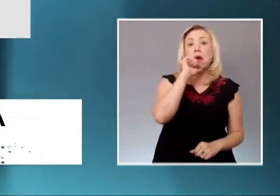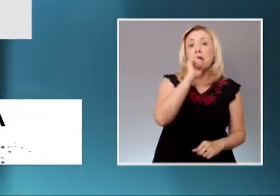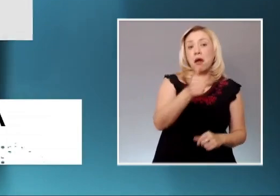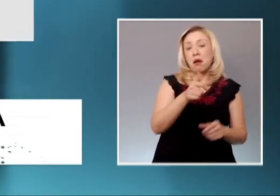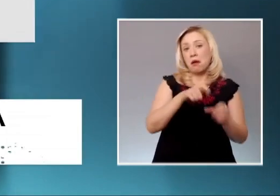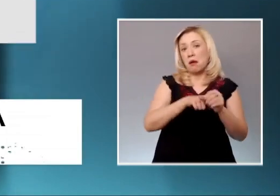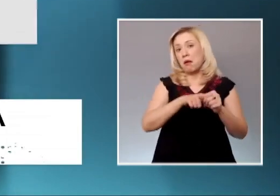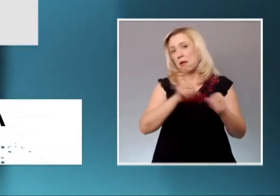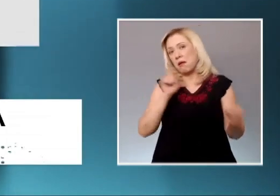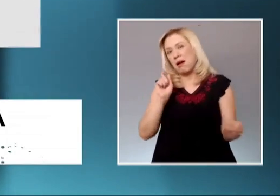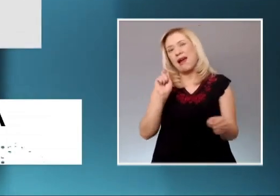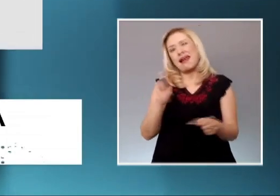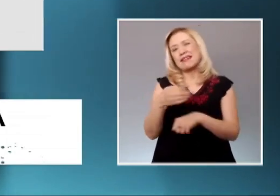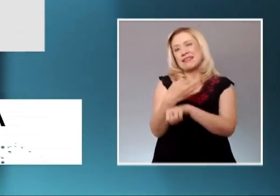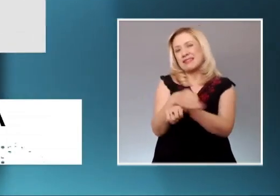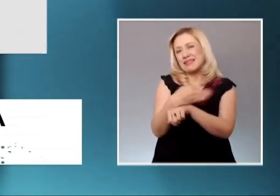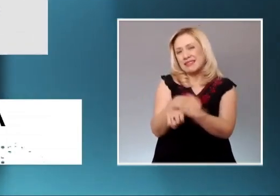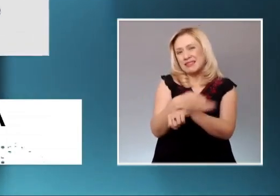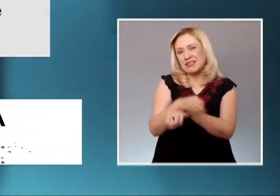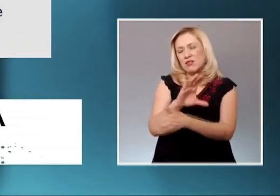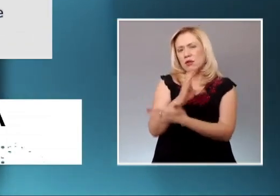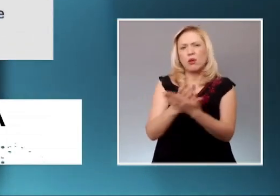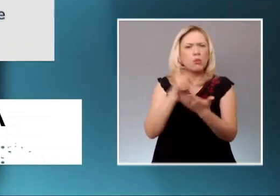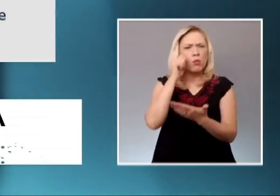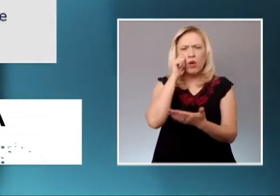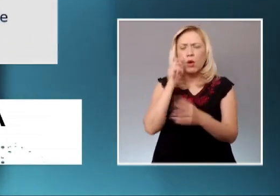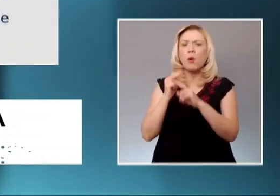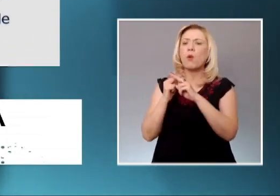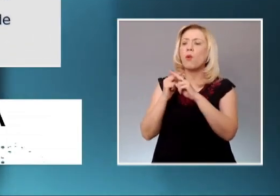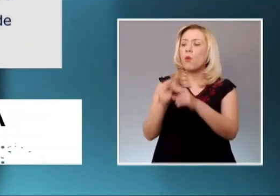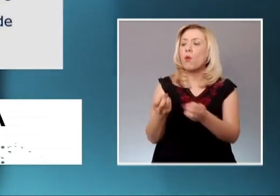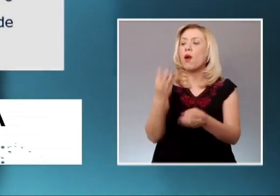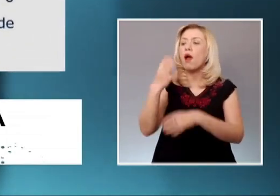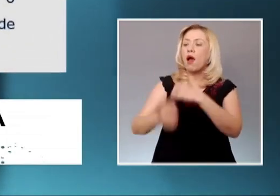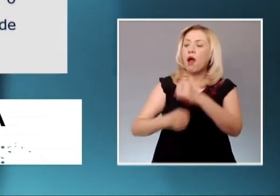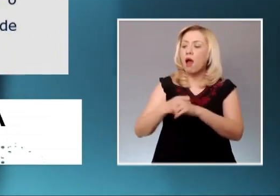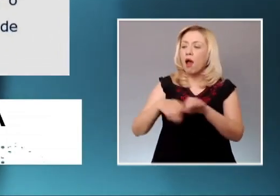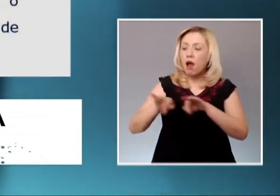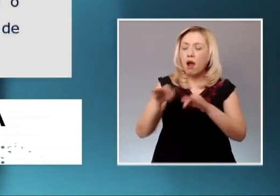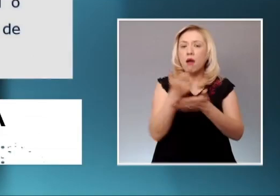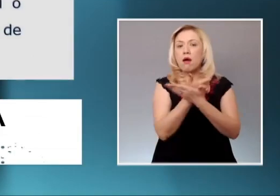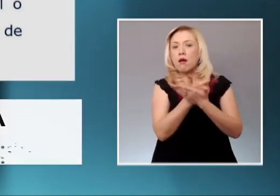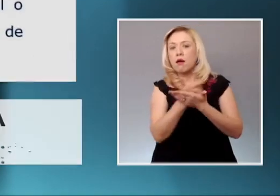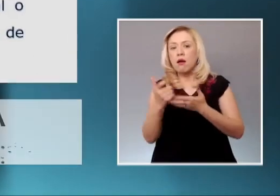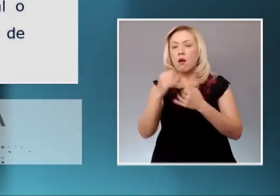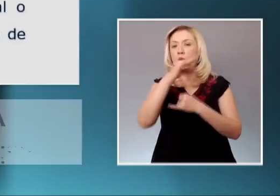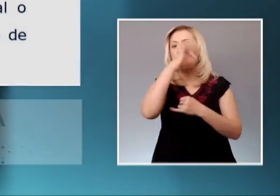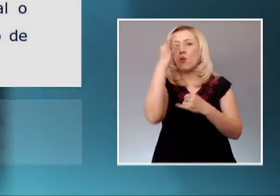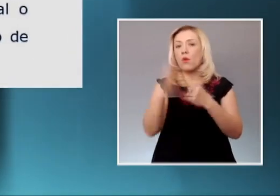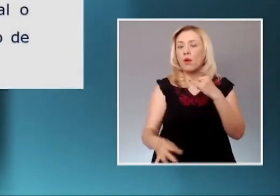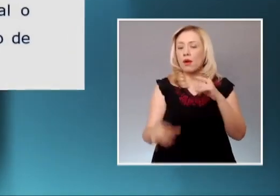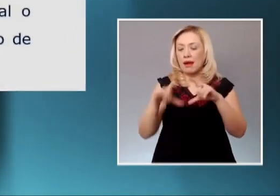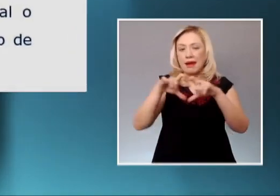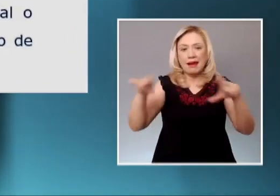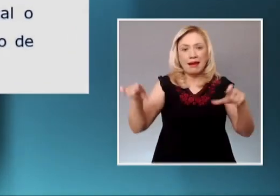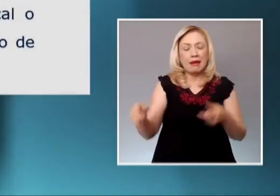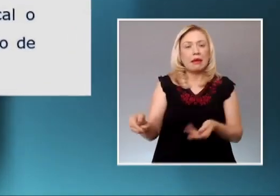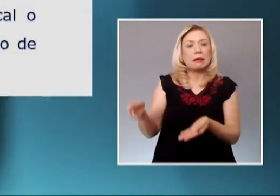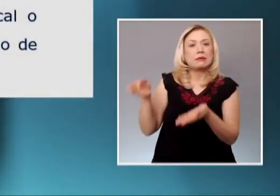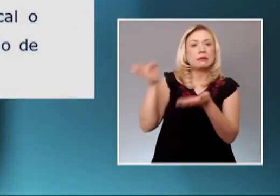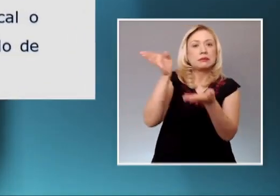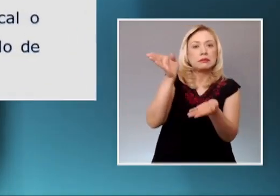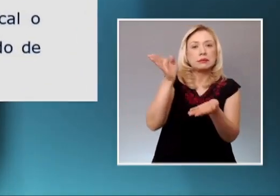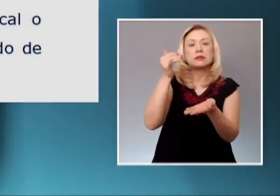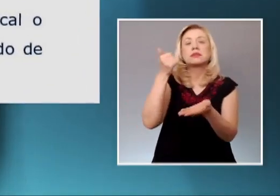presentar constancia de antigüedad, constancia de percepción, último recibo de pago y, por último, identificación del Poder